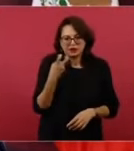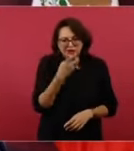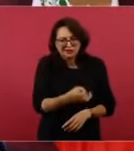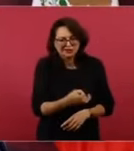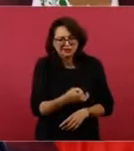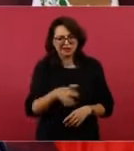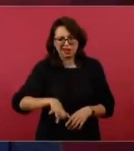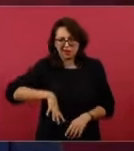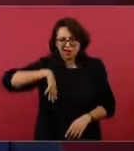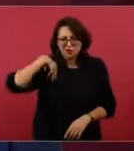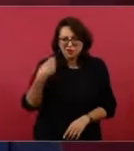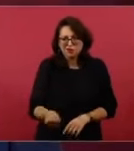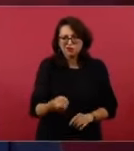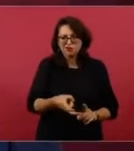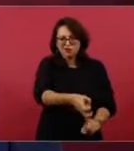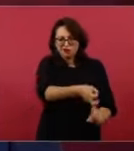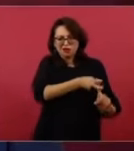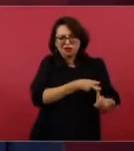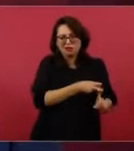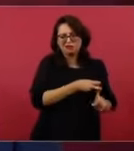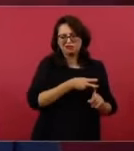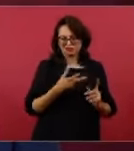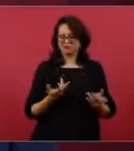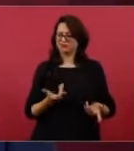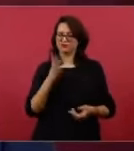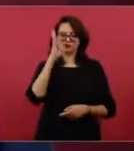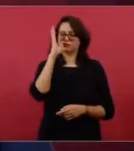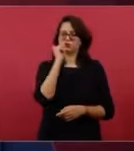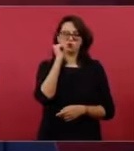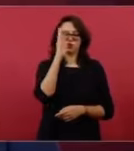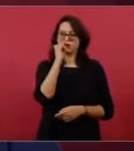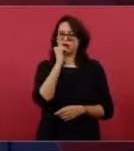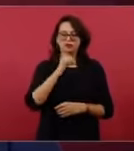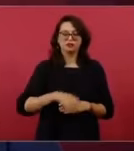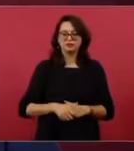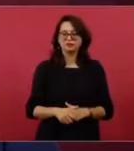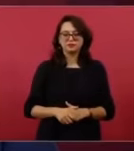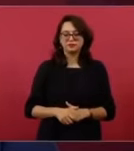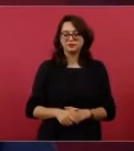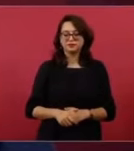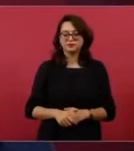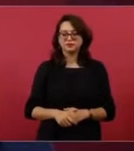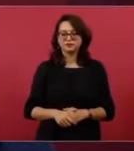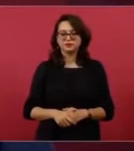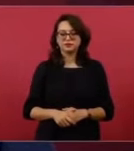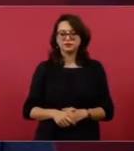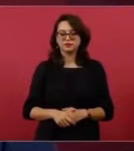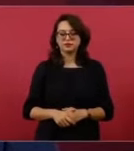Entonces, ojalá y